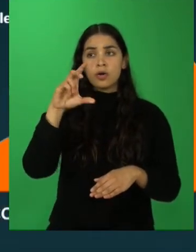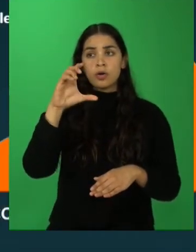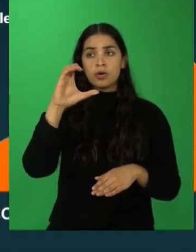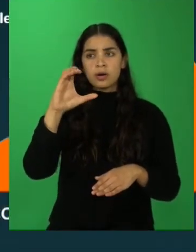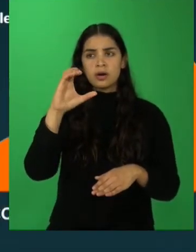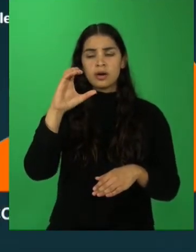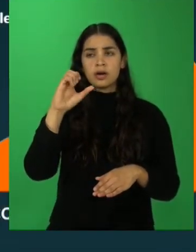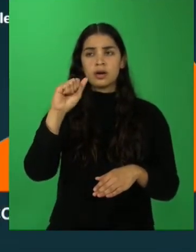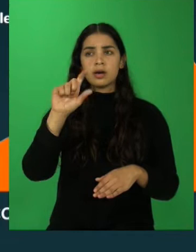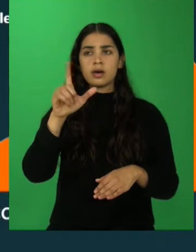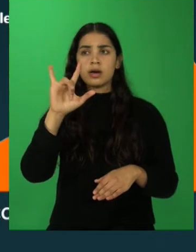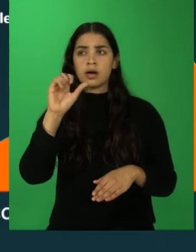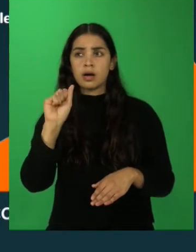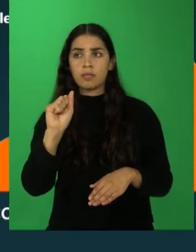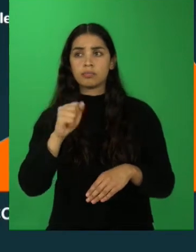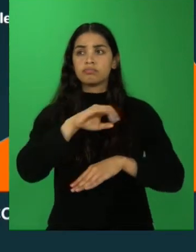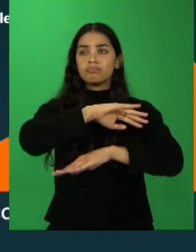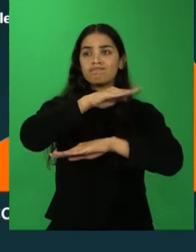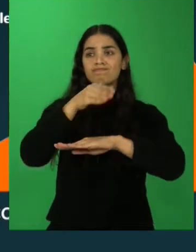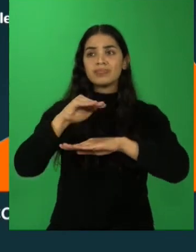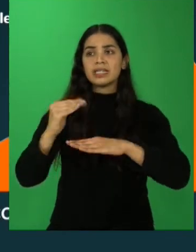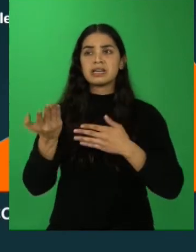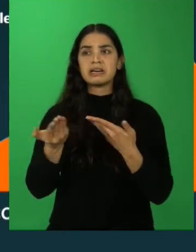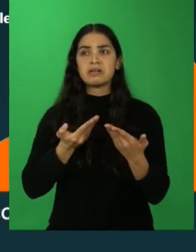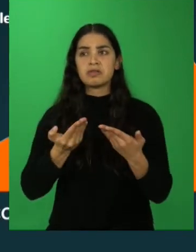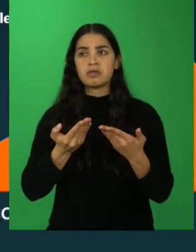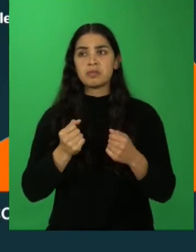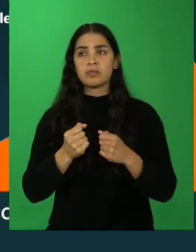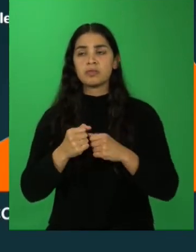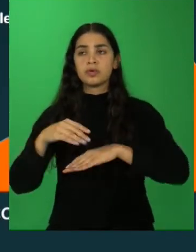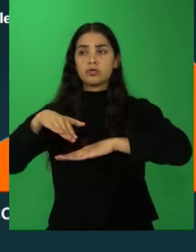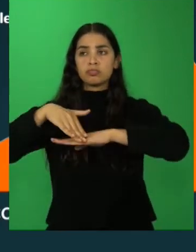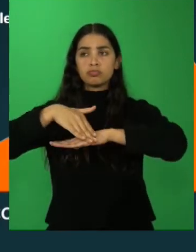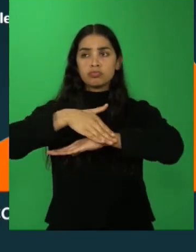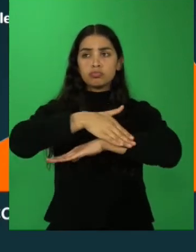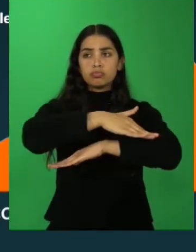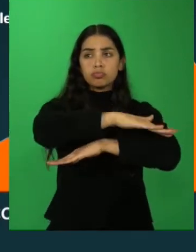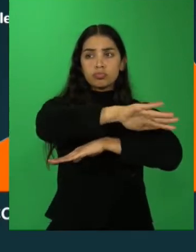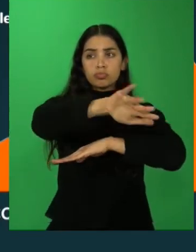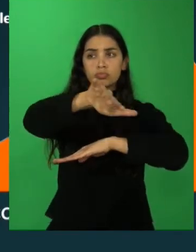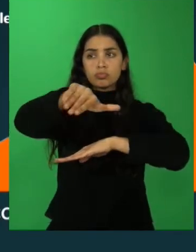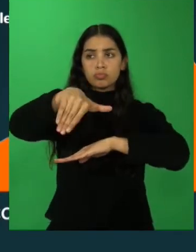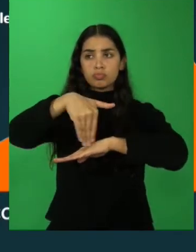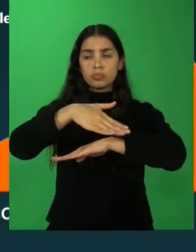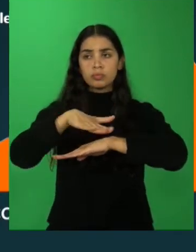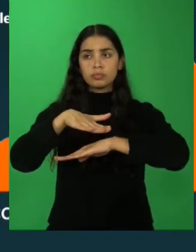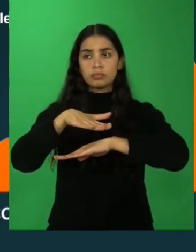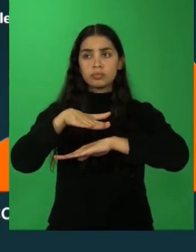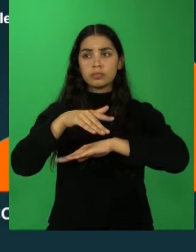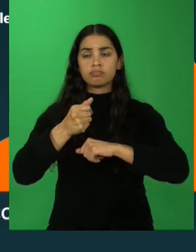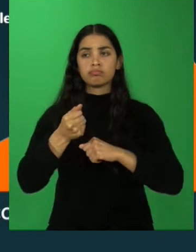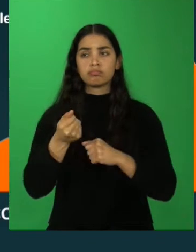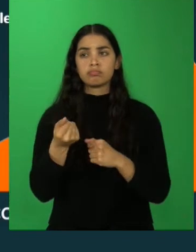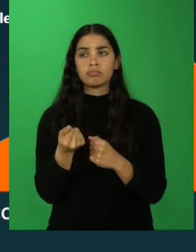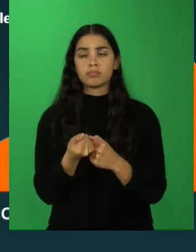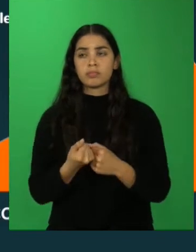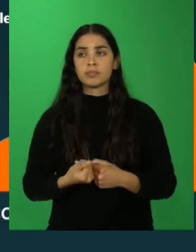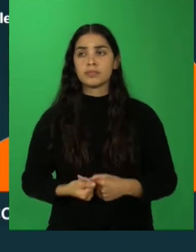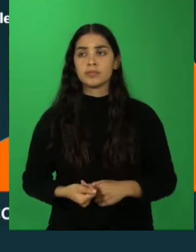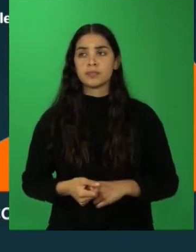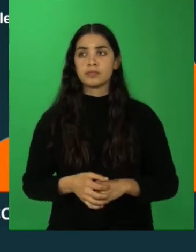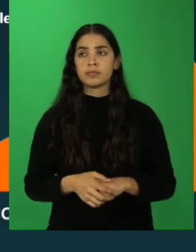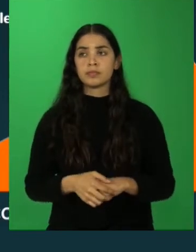Su relieve está compuesto por planicies litorales, que son en forma de terrazas.